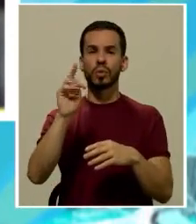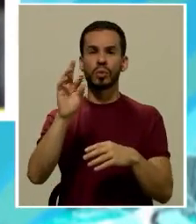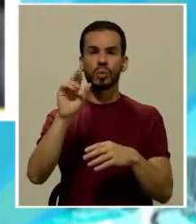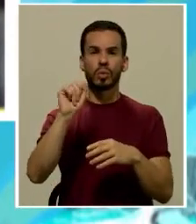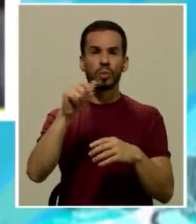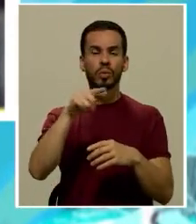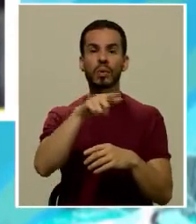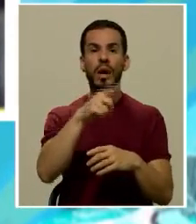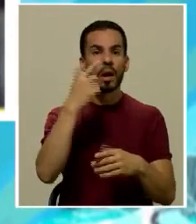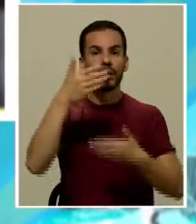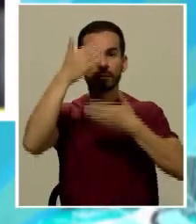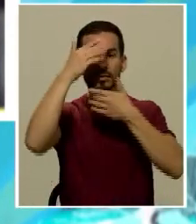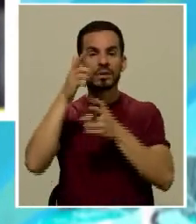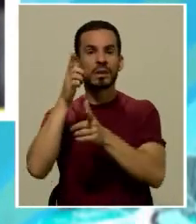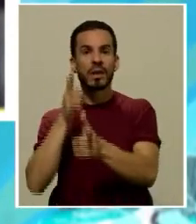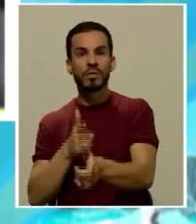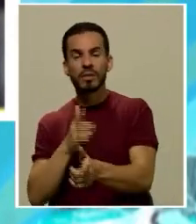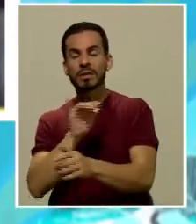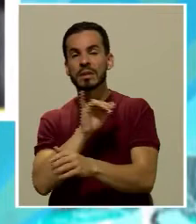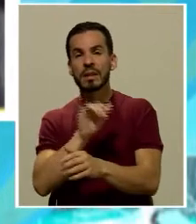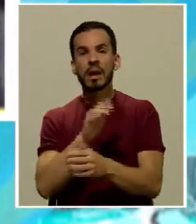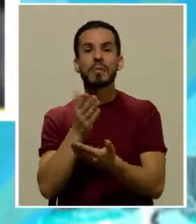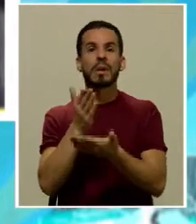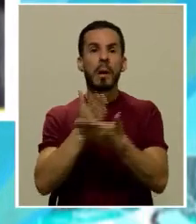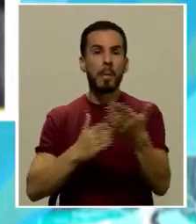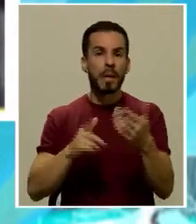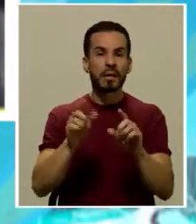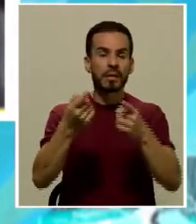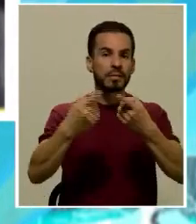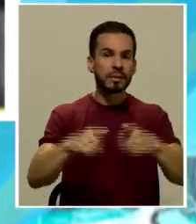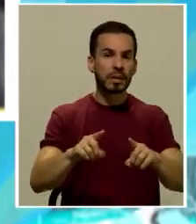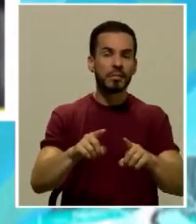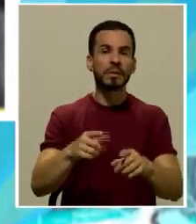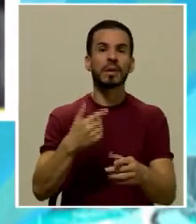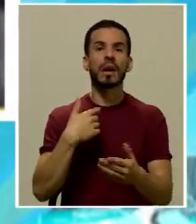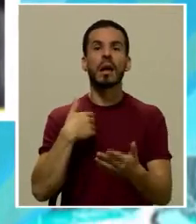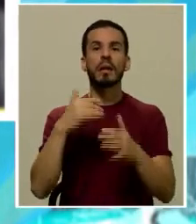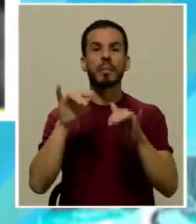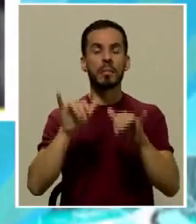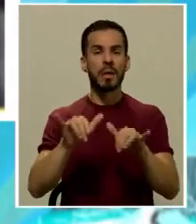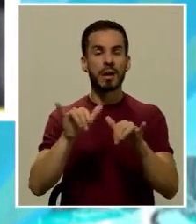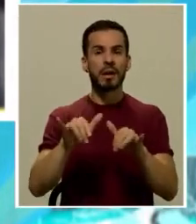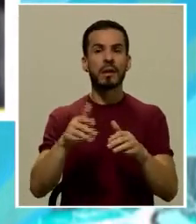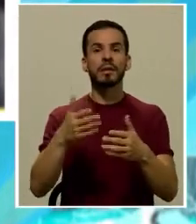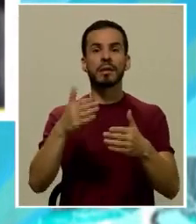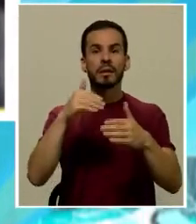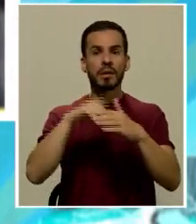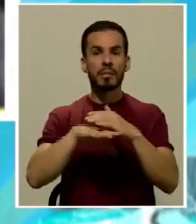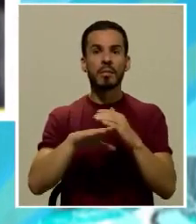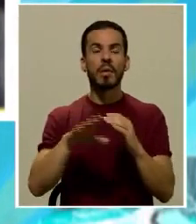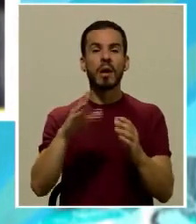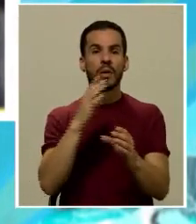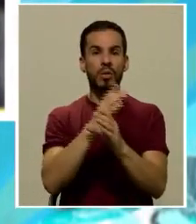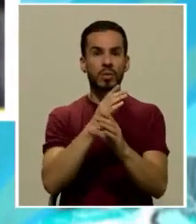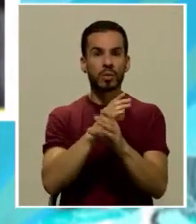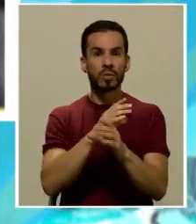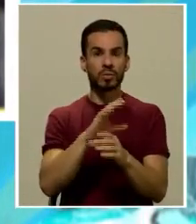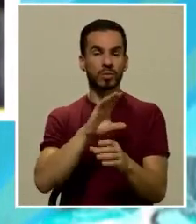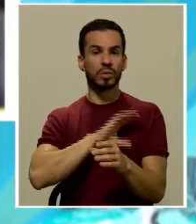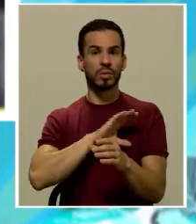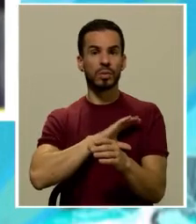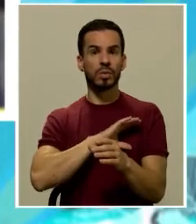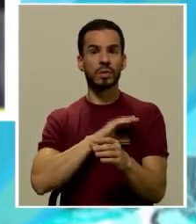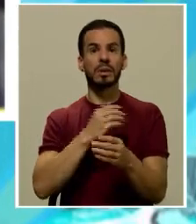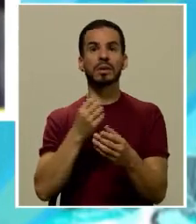a los terroristas. También, parte de lo que ha ocurrido es, por ejemplo, el mantener bajo custodia judicial, sin llevarlo,